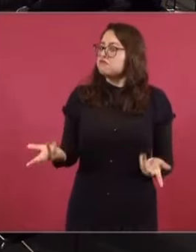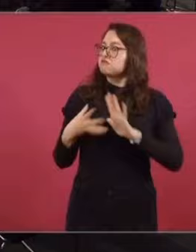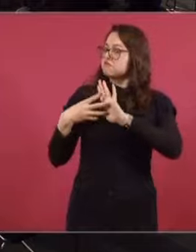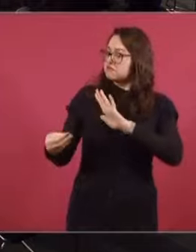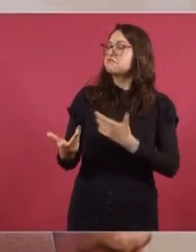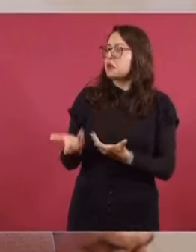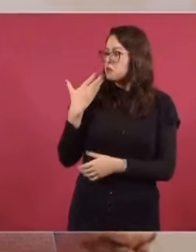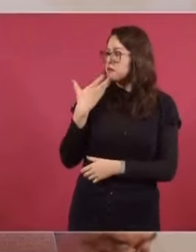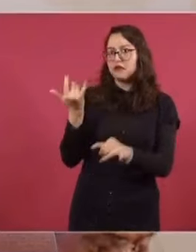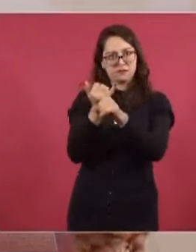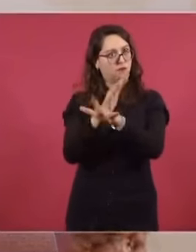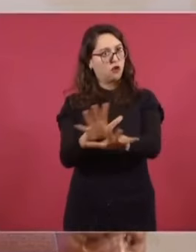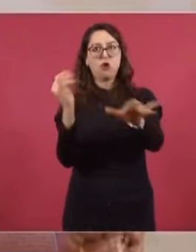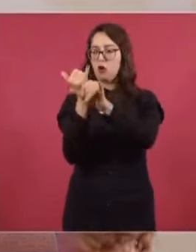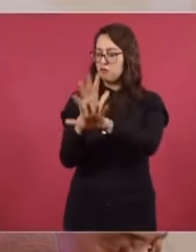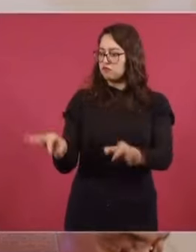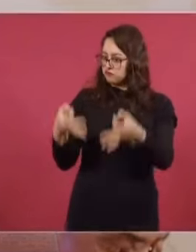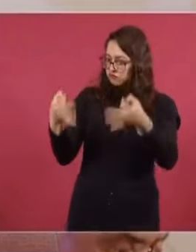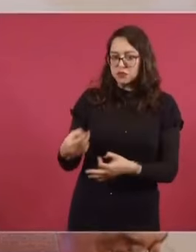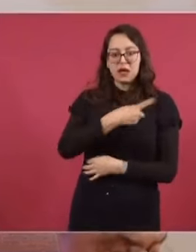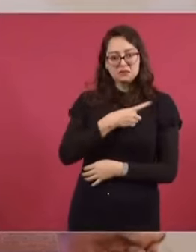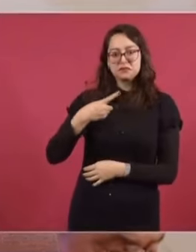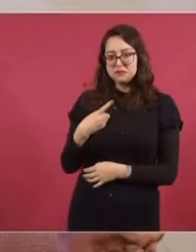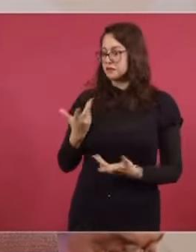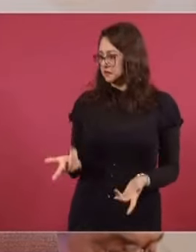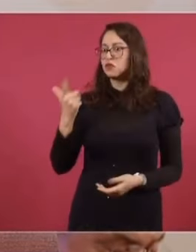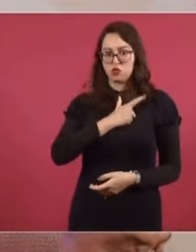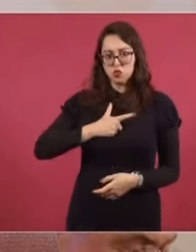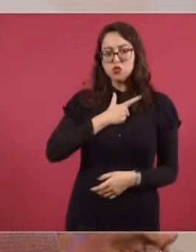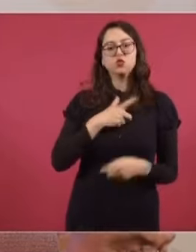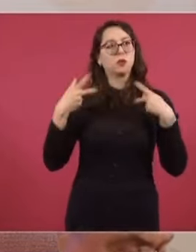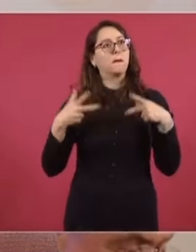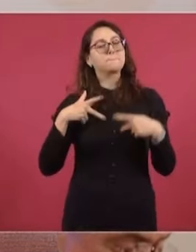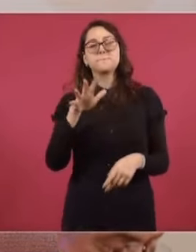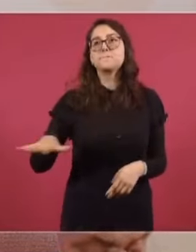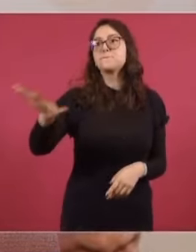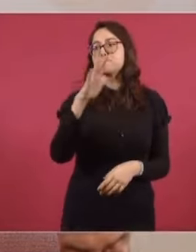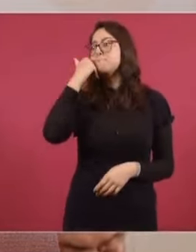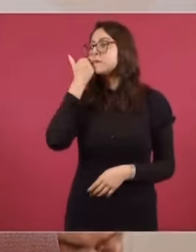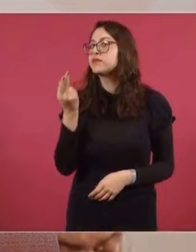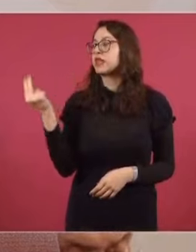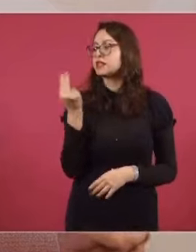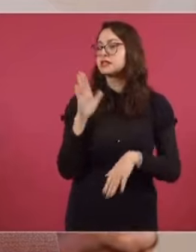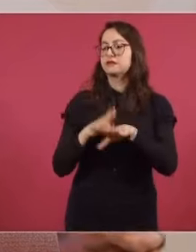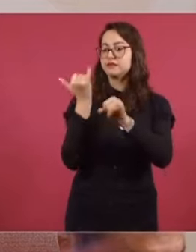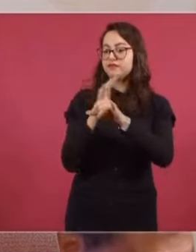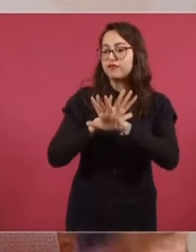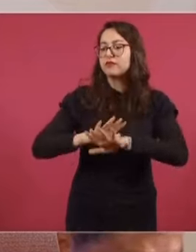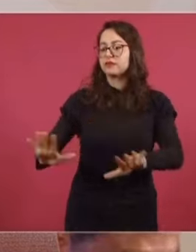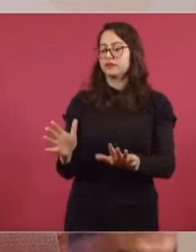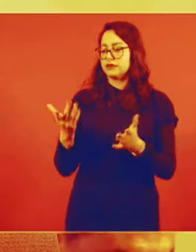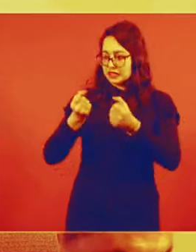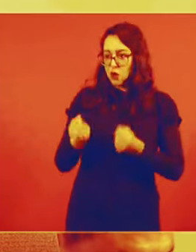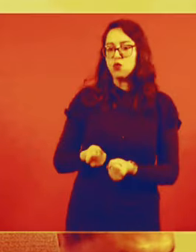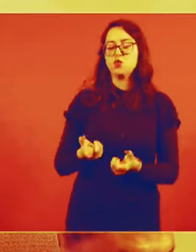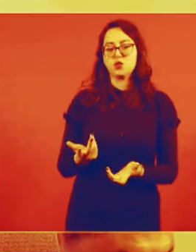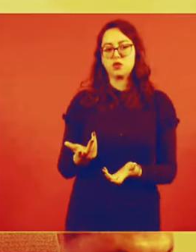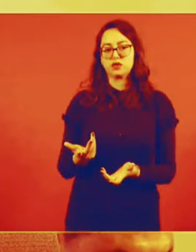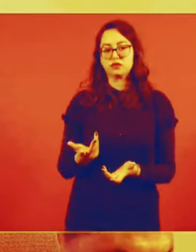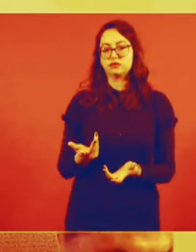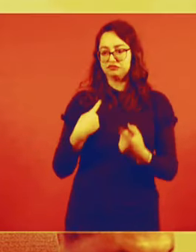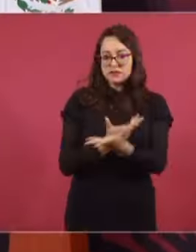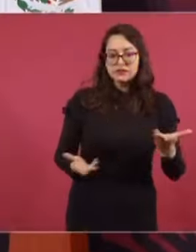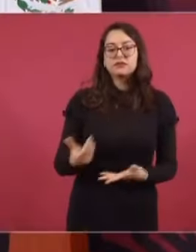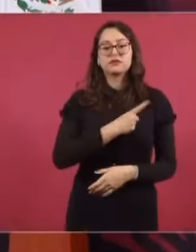porque es informal. Eso es lo que la gente necesita, más información, garantizar el derecho a la información. Y que